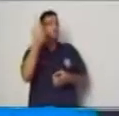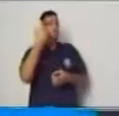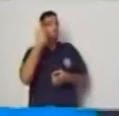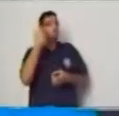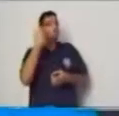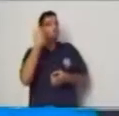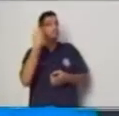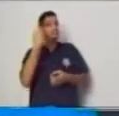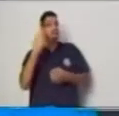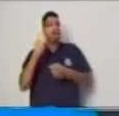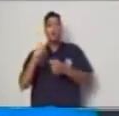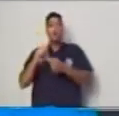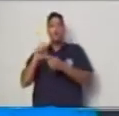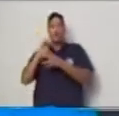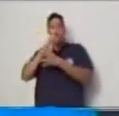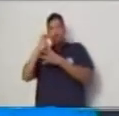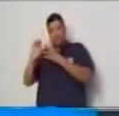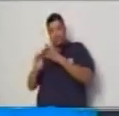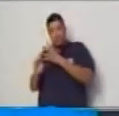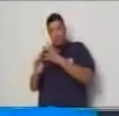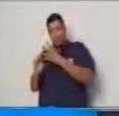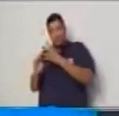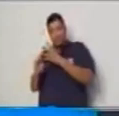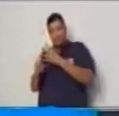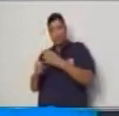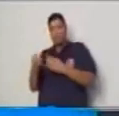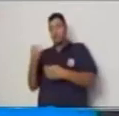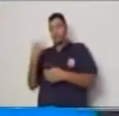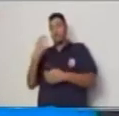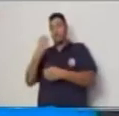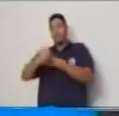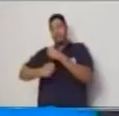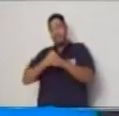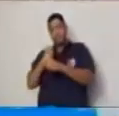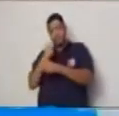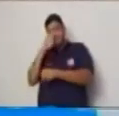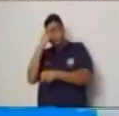y en este caso a los años trabajados